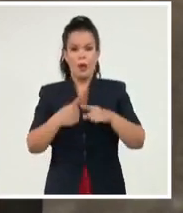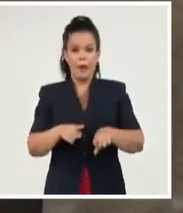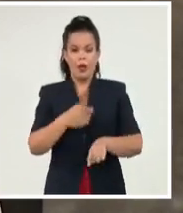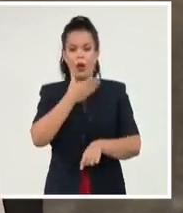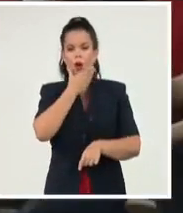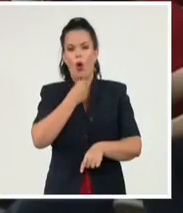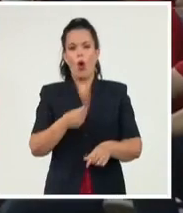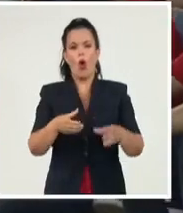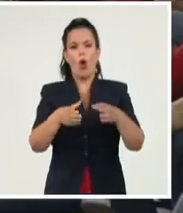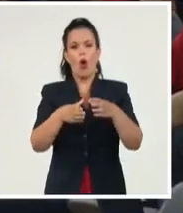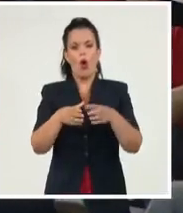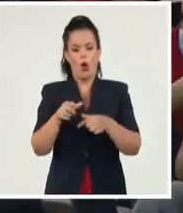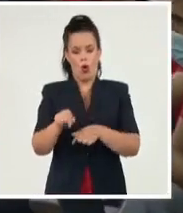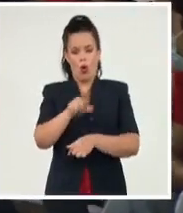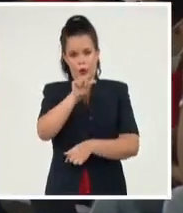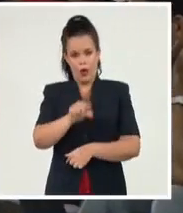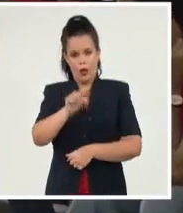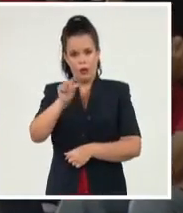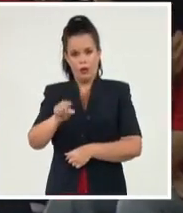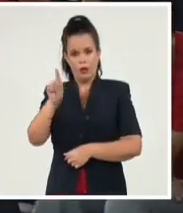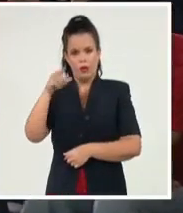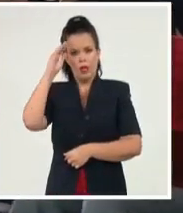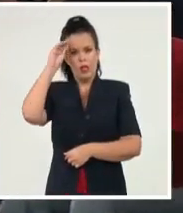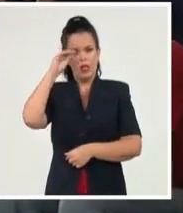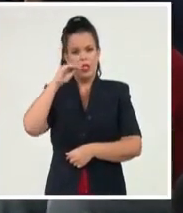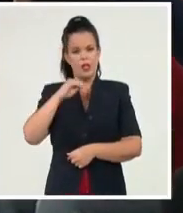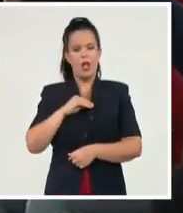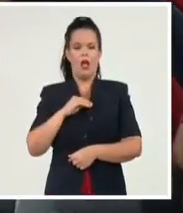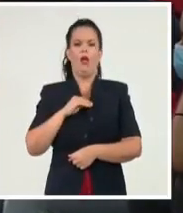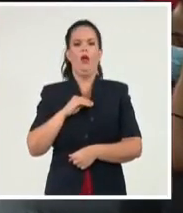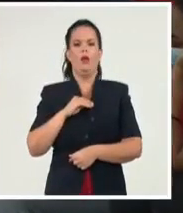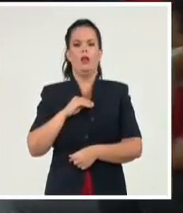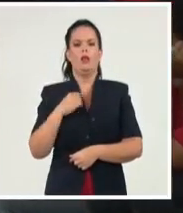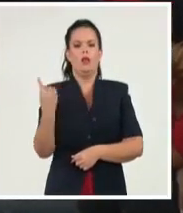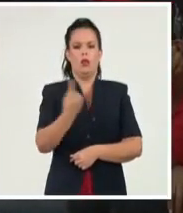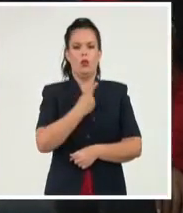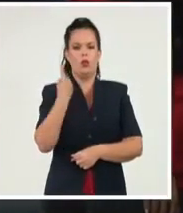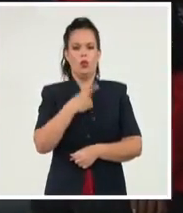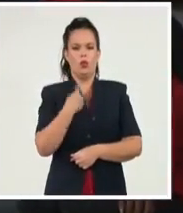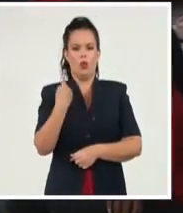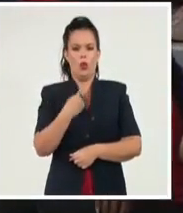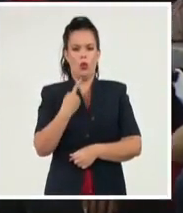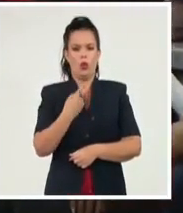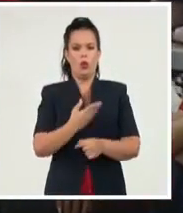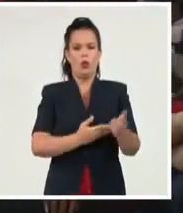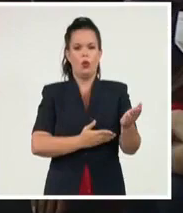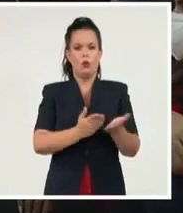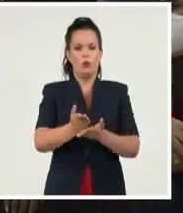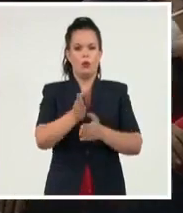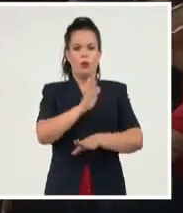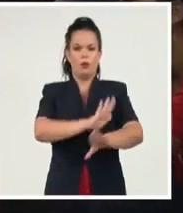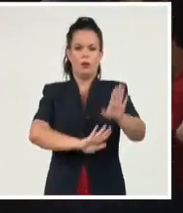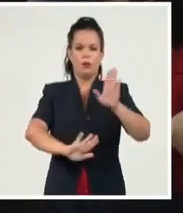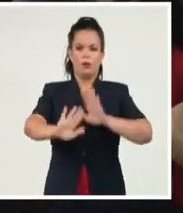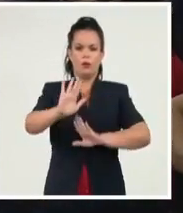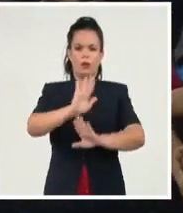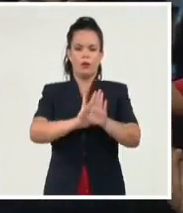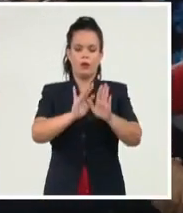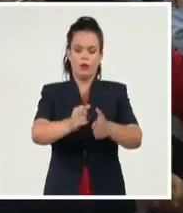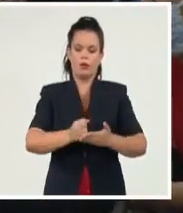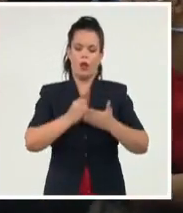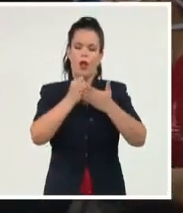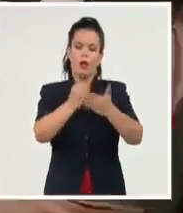que están seguros que somos nosotros mismos los que tenemos también que contribuir, que transformar, que aportar, que